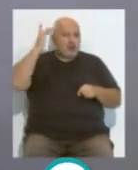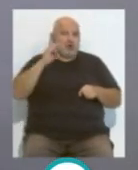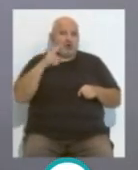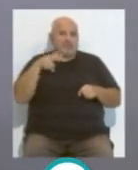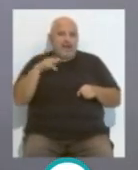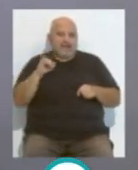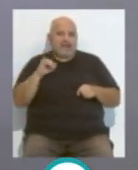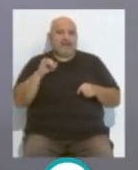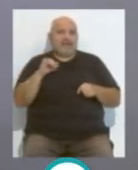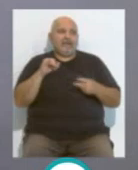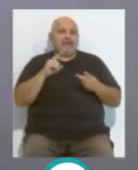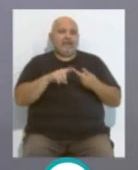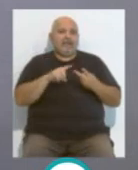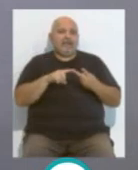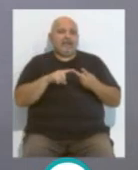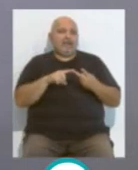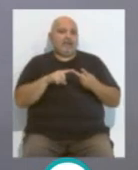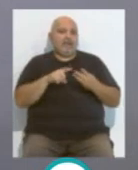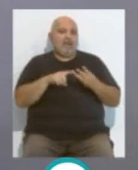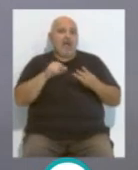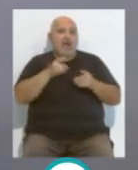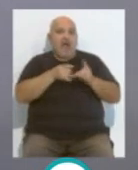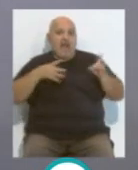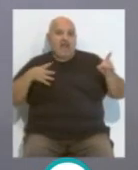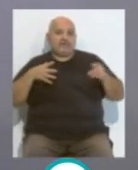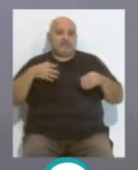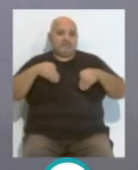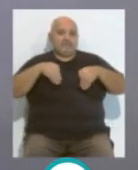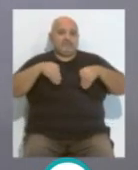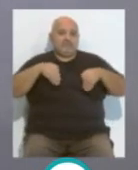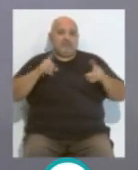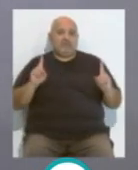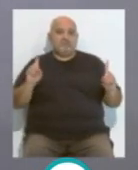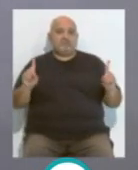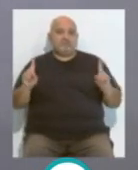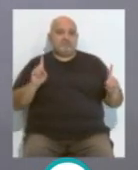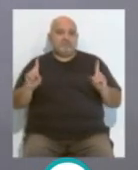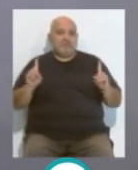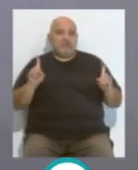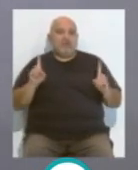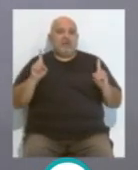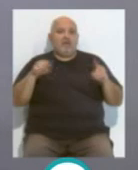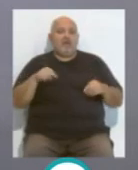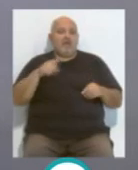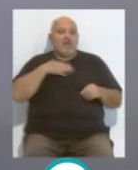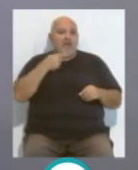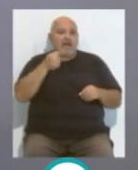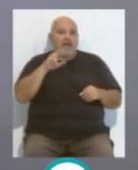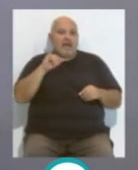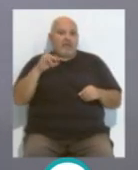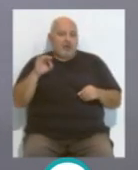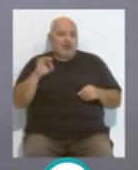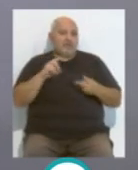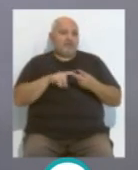Mari, está también en esas posibilidades, Ale Fernández, que podría jugar en ese doble pivote, está también John Ander Garrido,